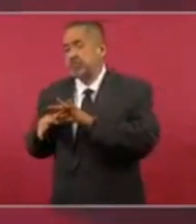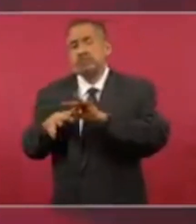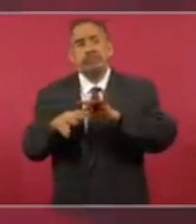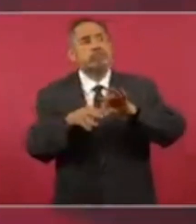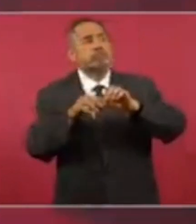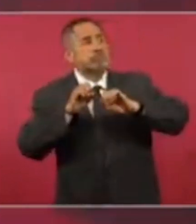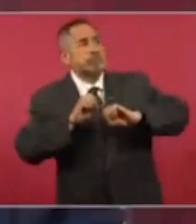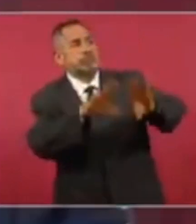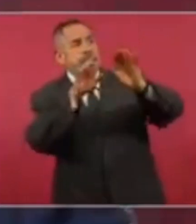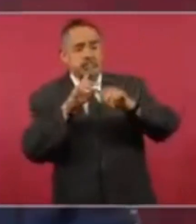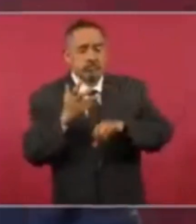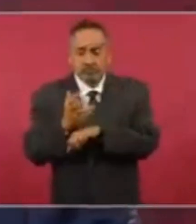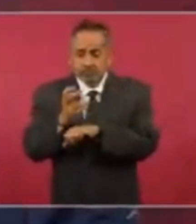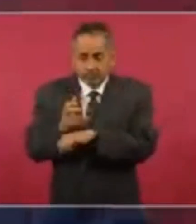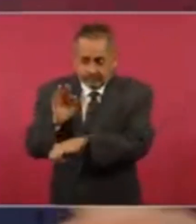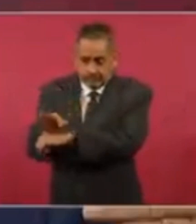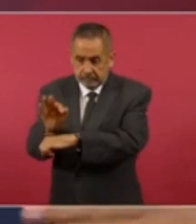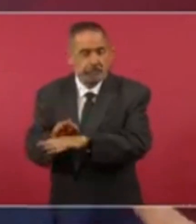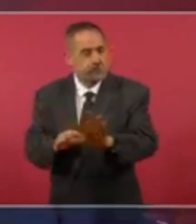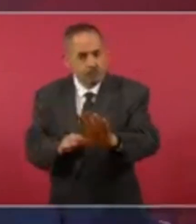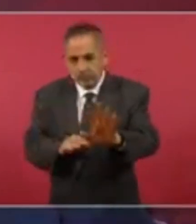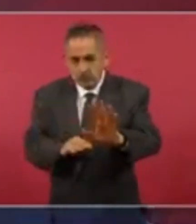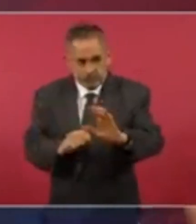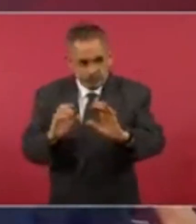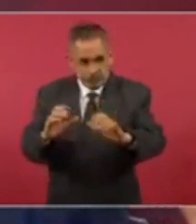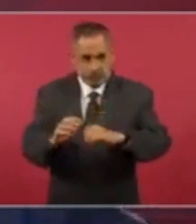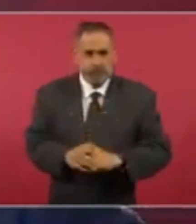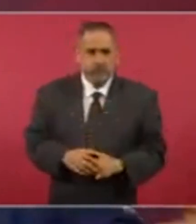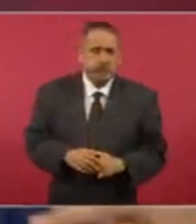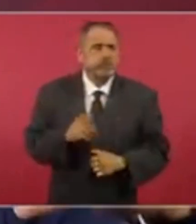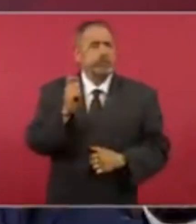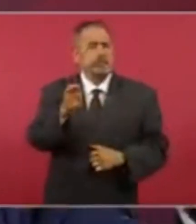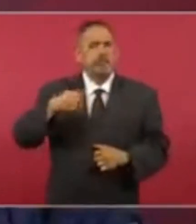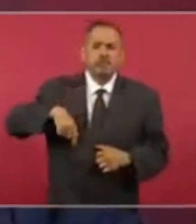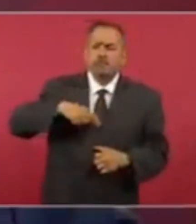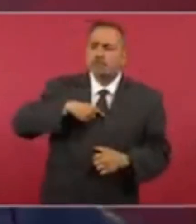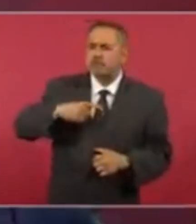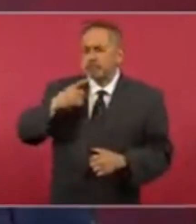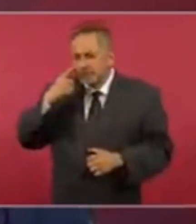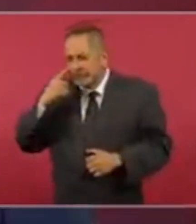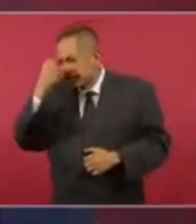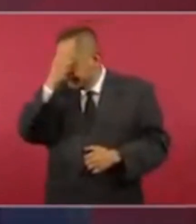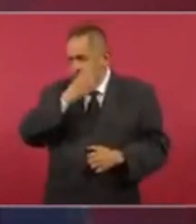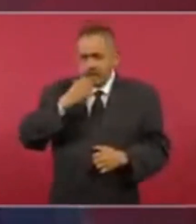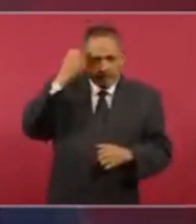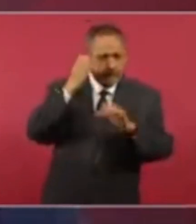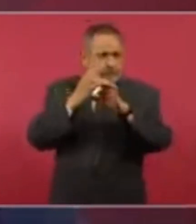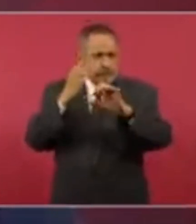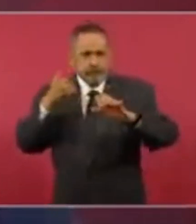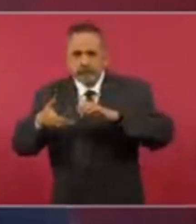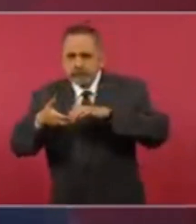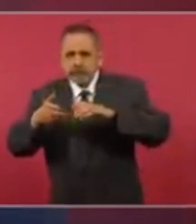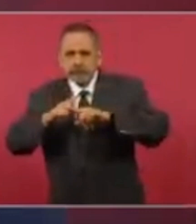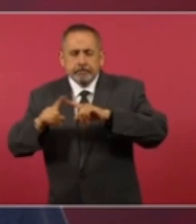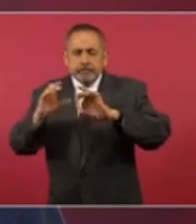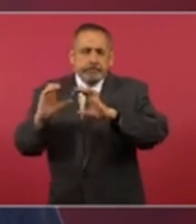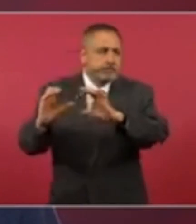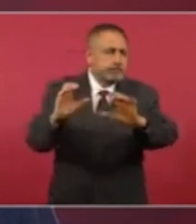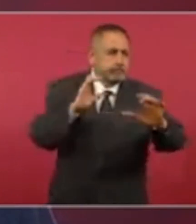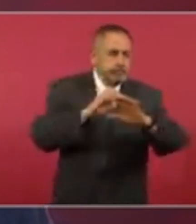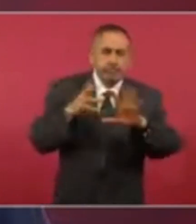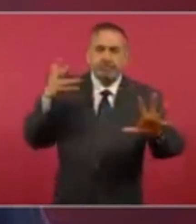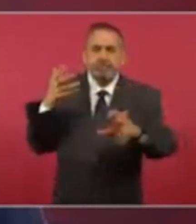riesgo. ¿Qué hacemos? Pues tenemos revisión para que no haya accidentes